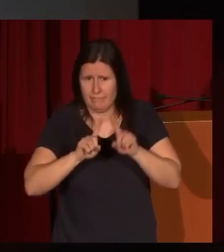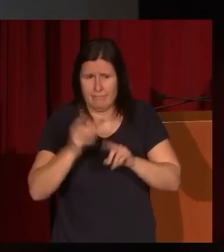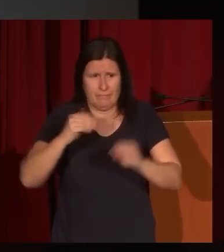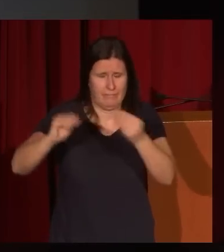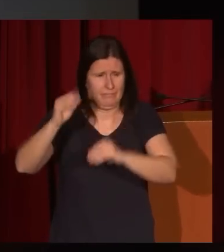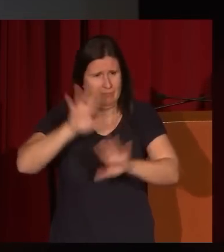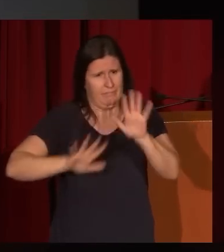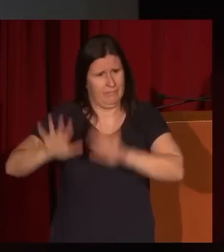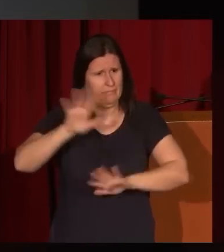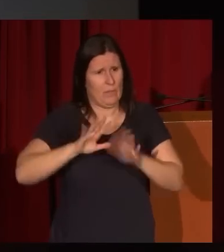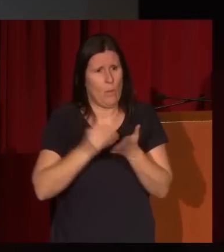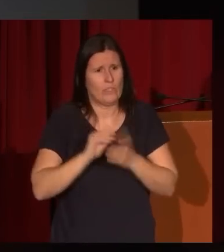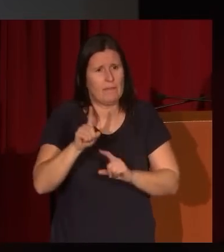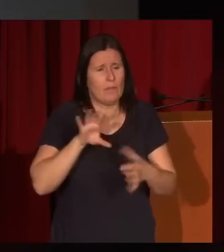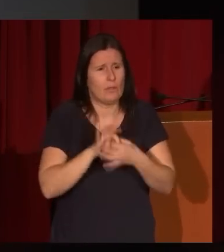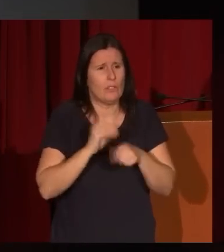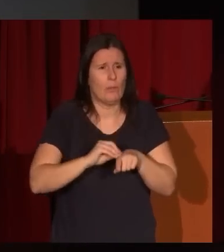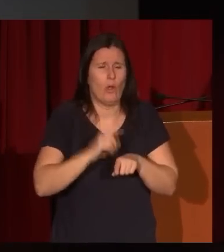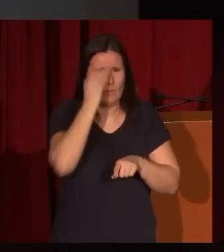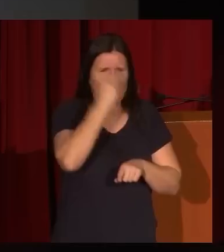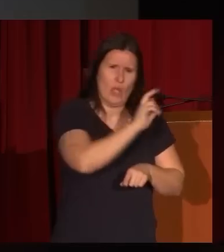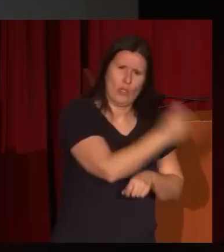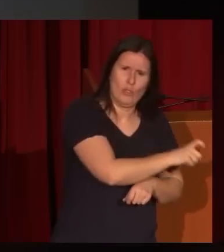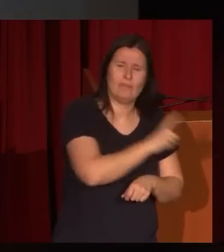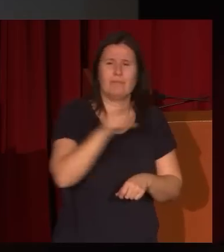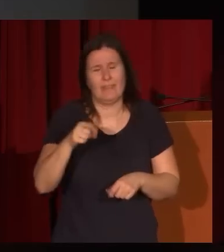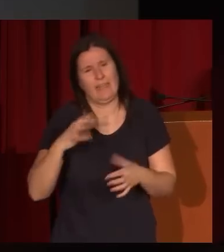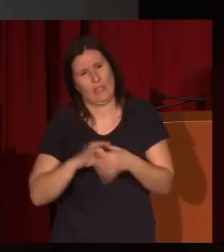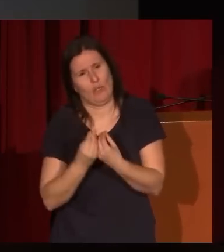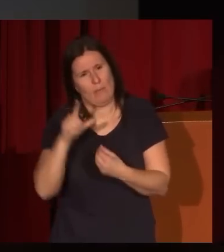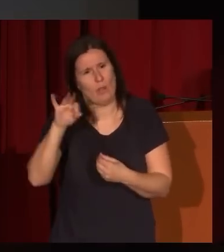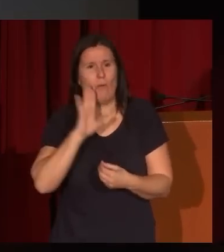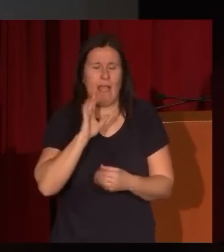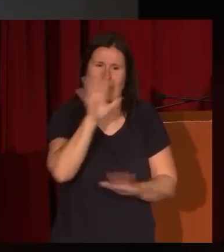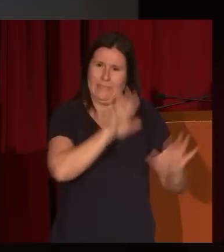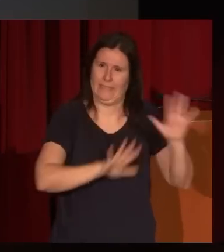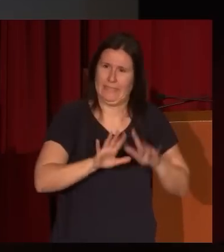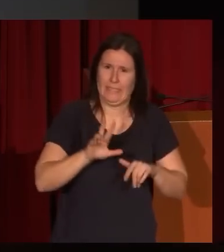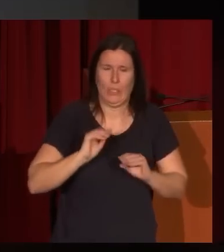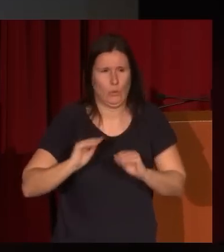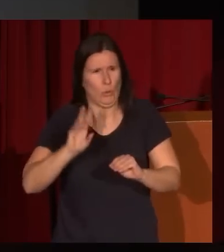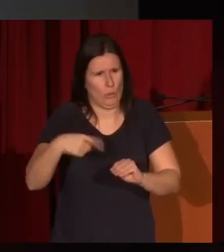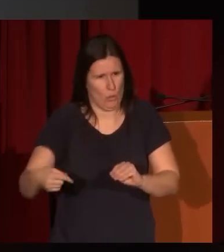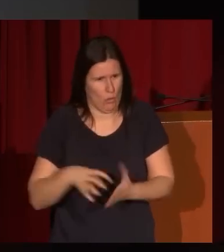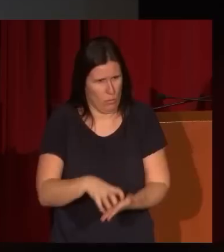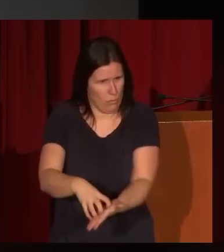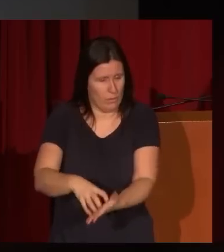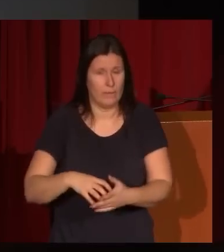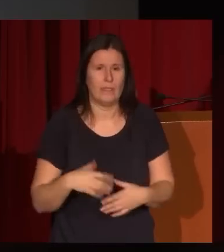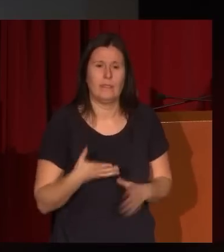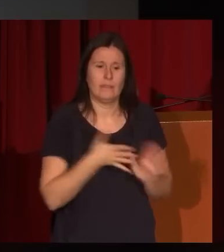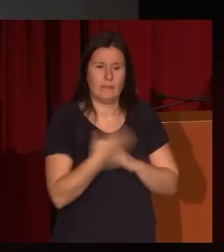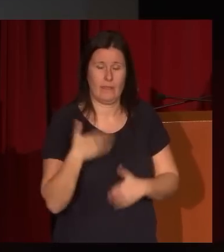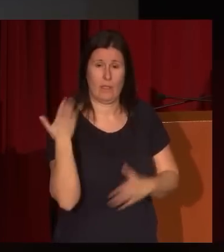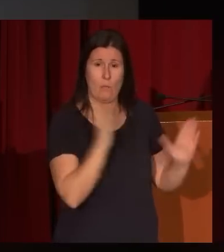cuestiones agravadas a veces por especulaciones bastardas en torno a Lucas, etcétera. Entonces, ven ustedes que ya en un momento tan